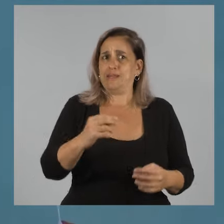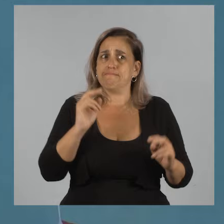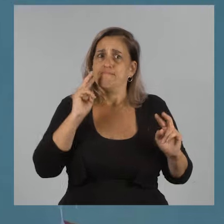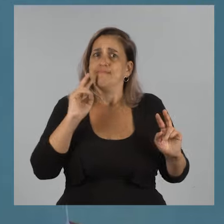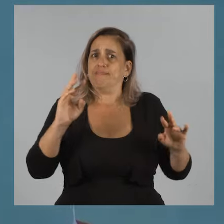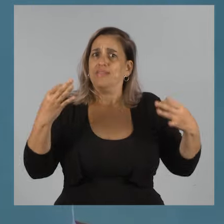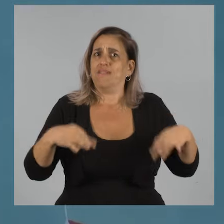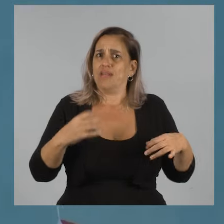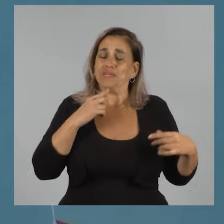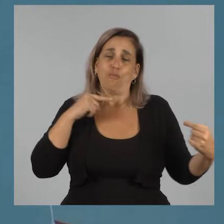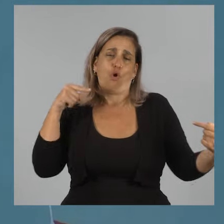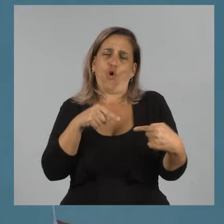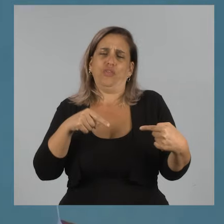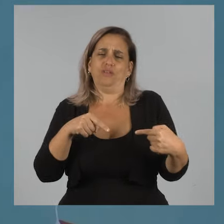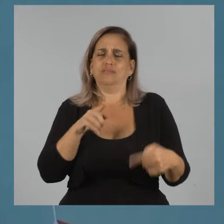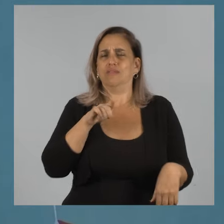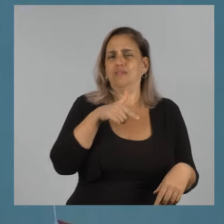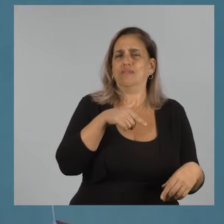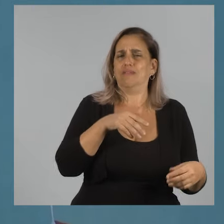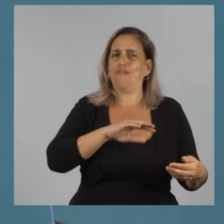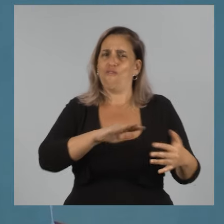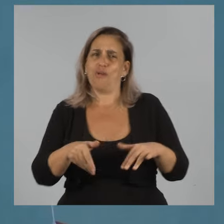escuchando lo que yo digo, porque en realidad país es una contradicción.